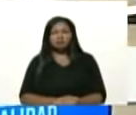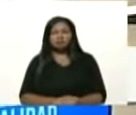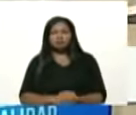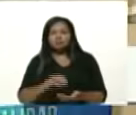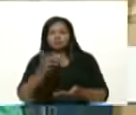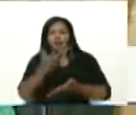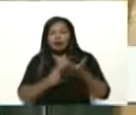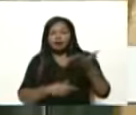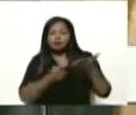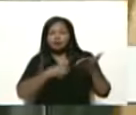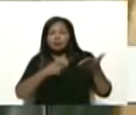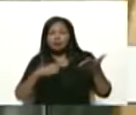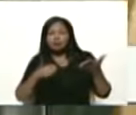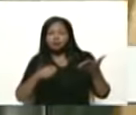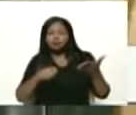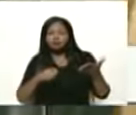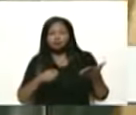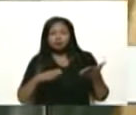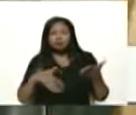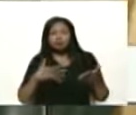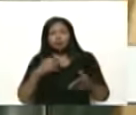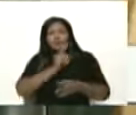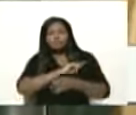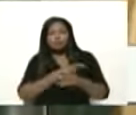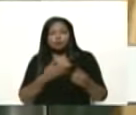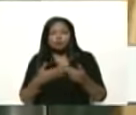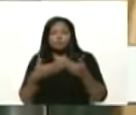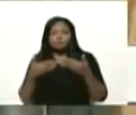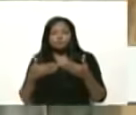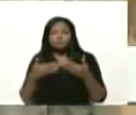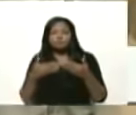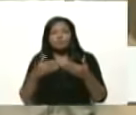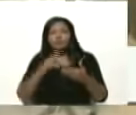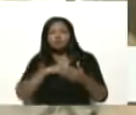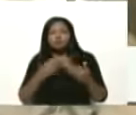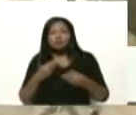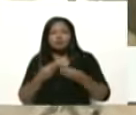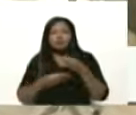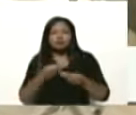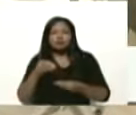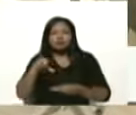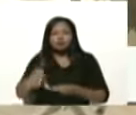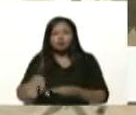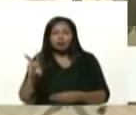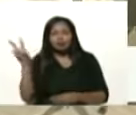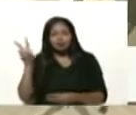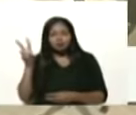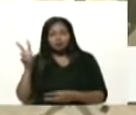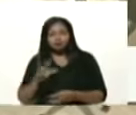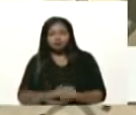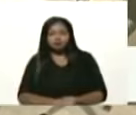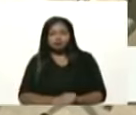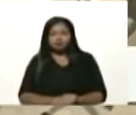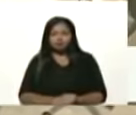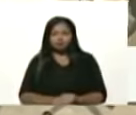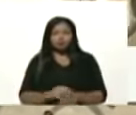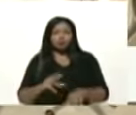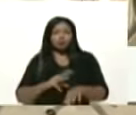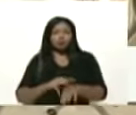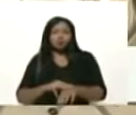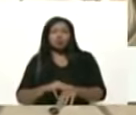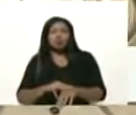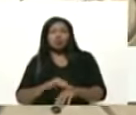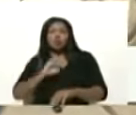de poderes plenipotenciarios que le da el gobierno y el Estado de Venezuela al doctor Jorge